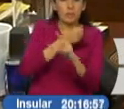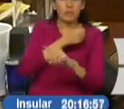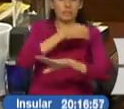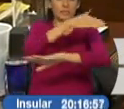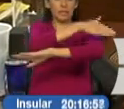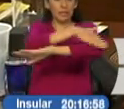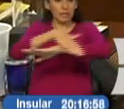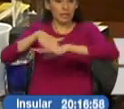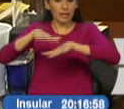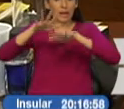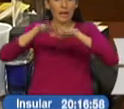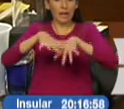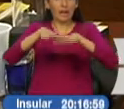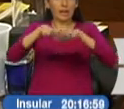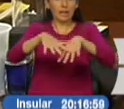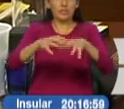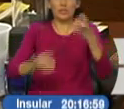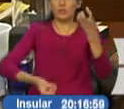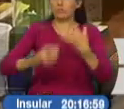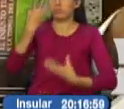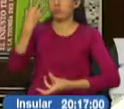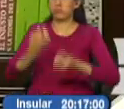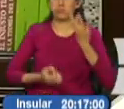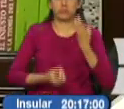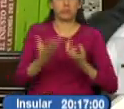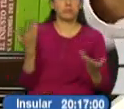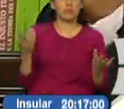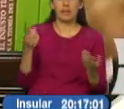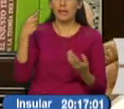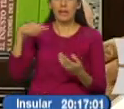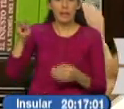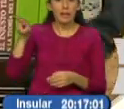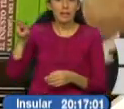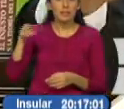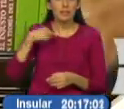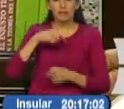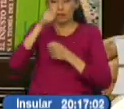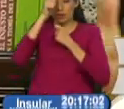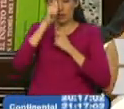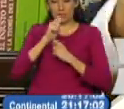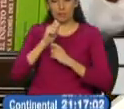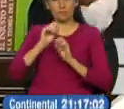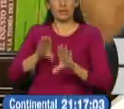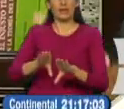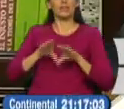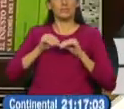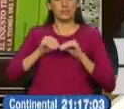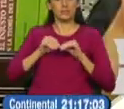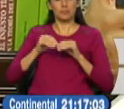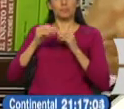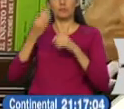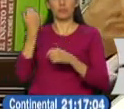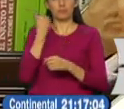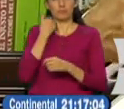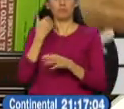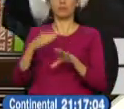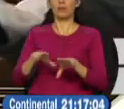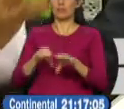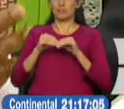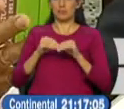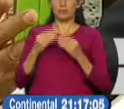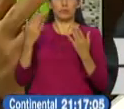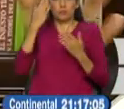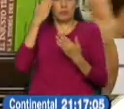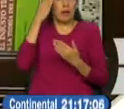la discordia, incendiado llantas. Él debió con dignidad aceptar la derrota, incluso para tener aspiraciones